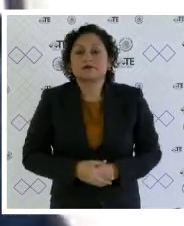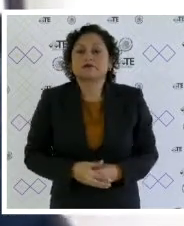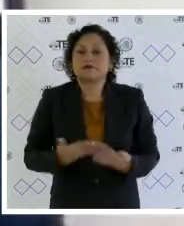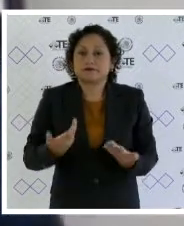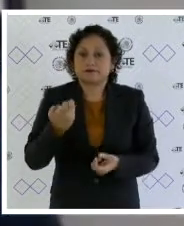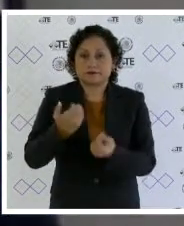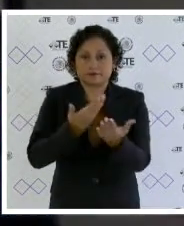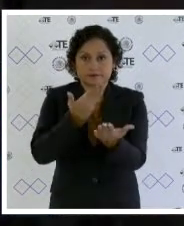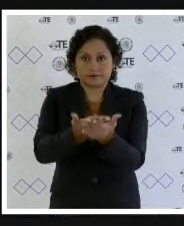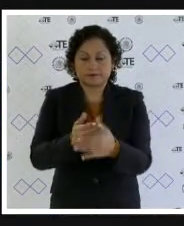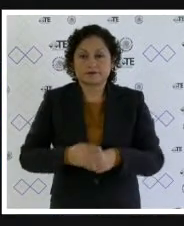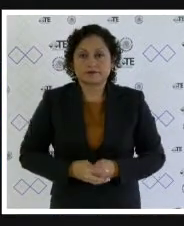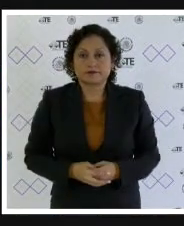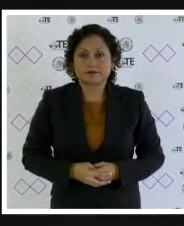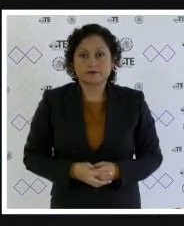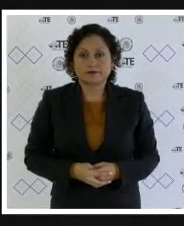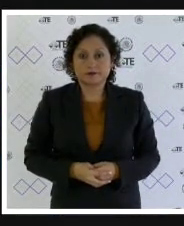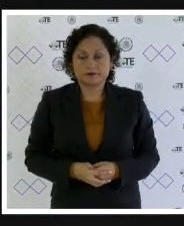magistrados